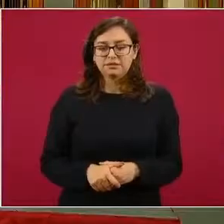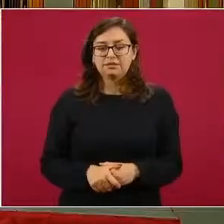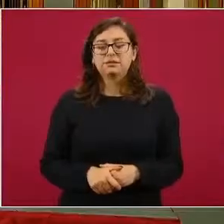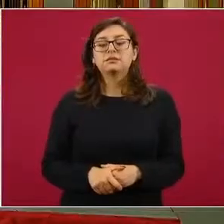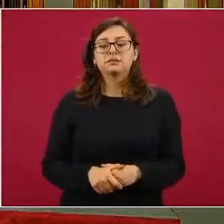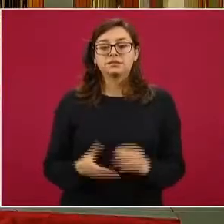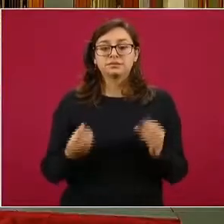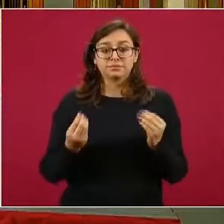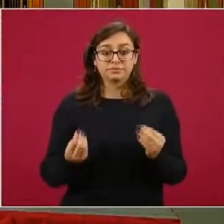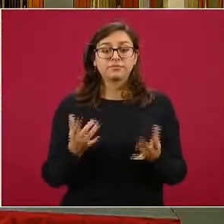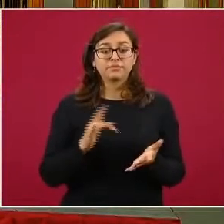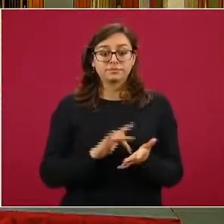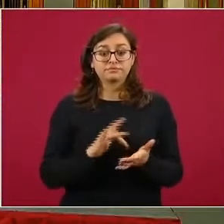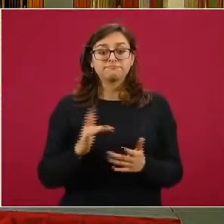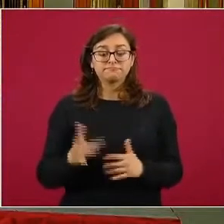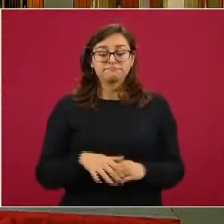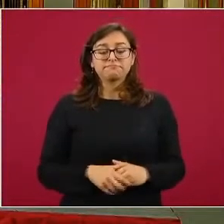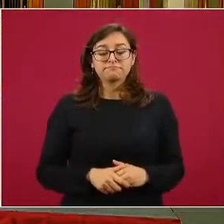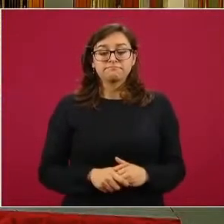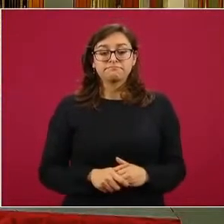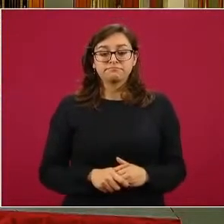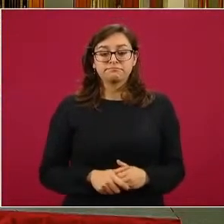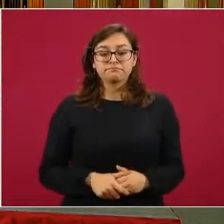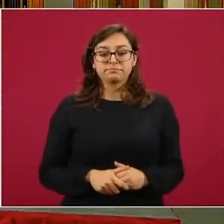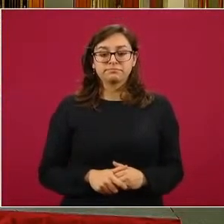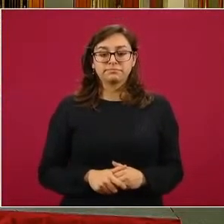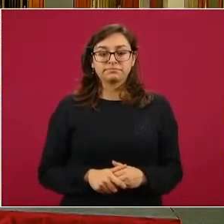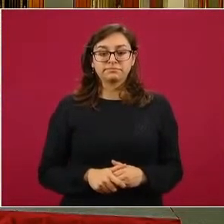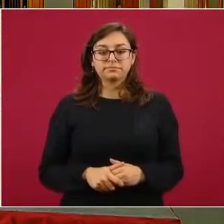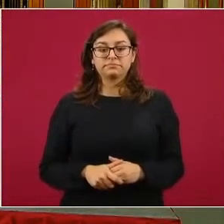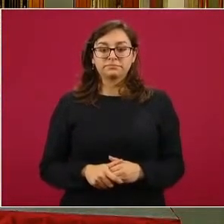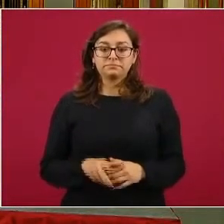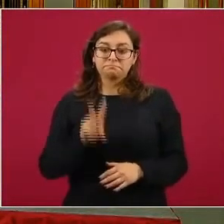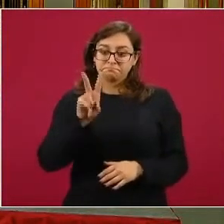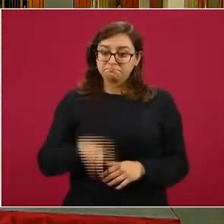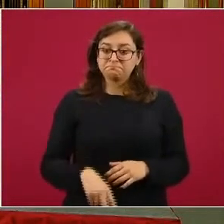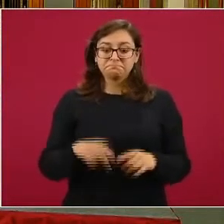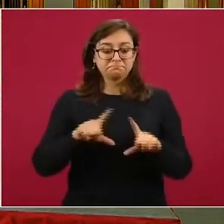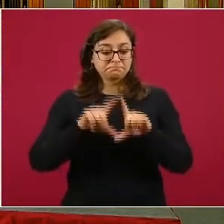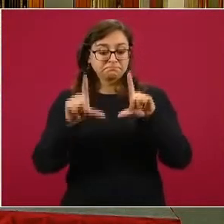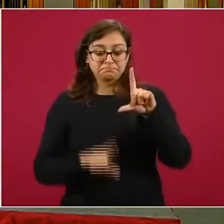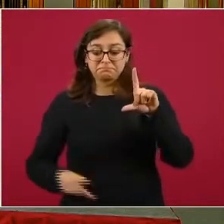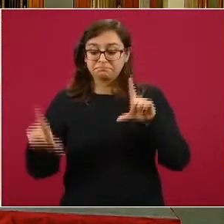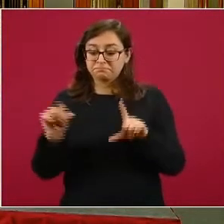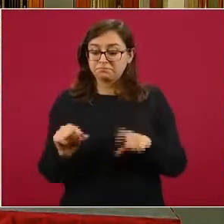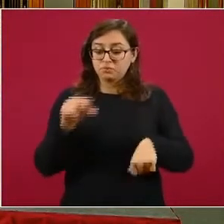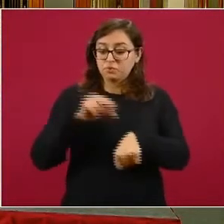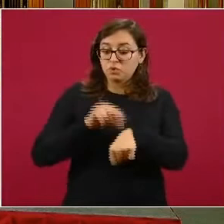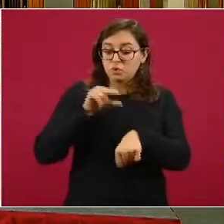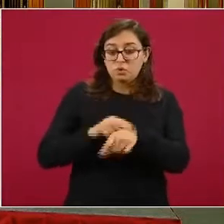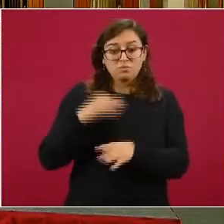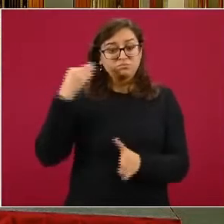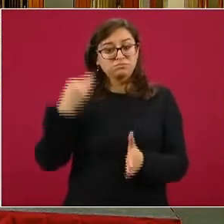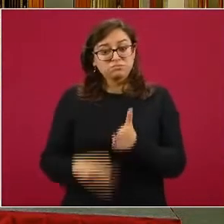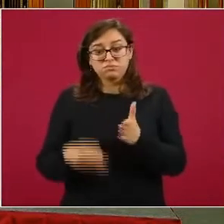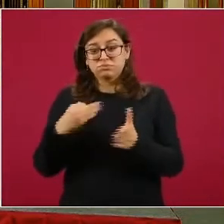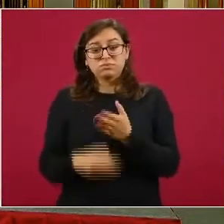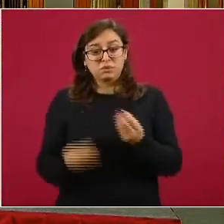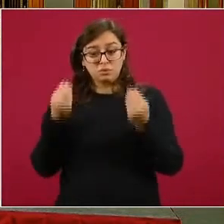gracias por la pregunta. Efectivamente, en nuestro país el déficit de recursos humanos es aún más intenso